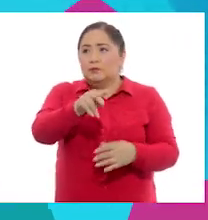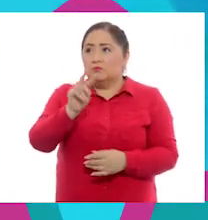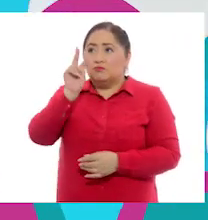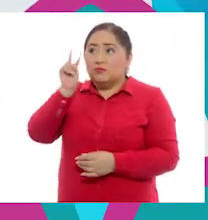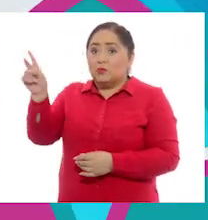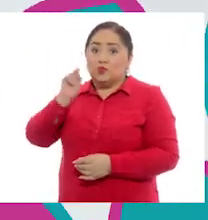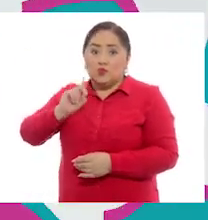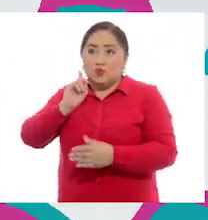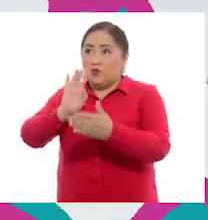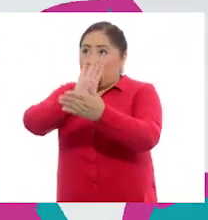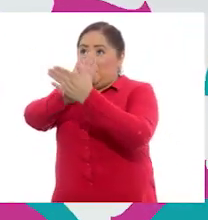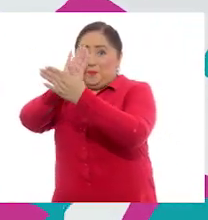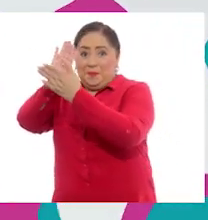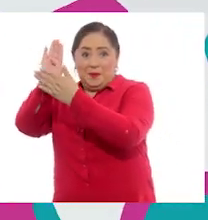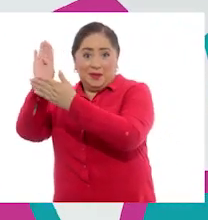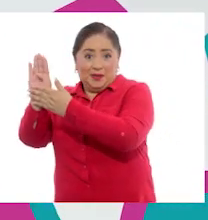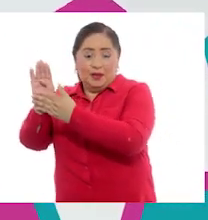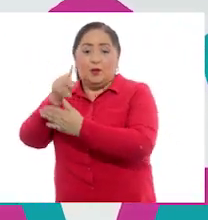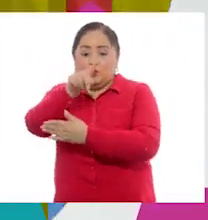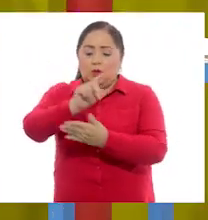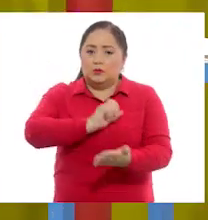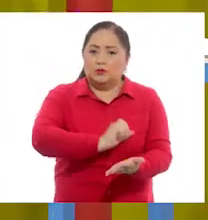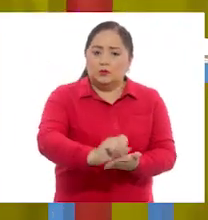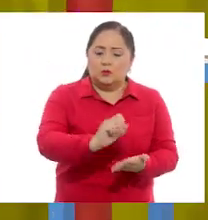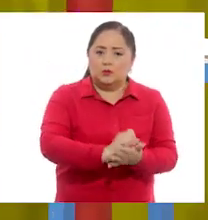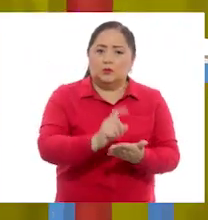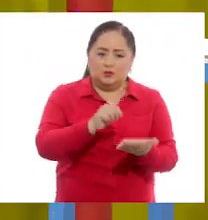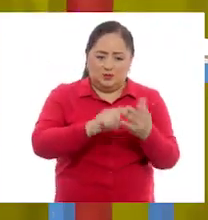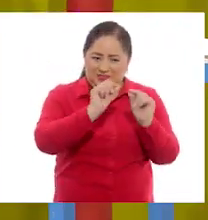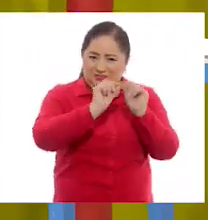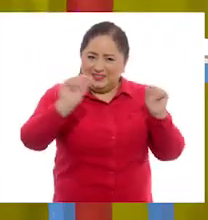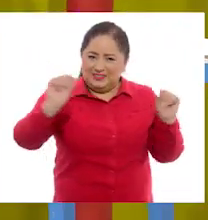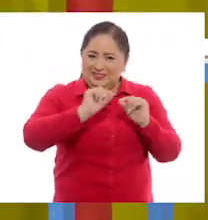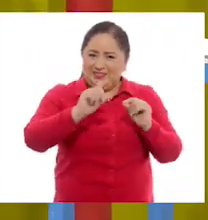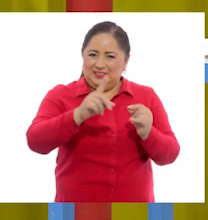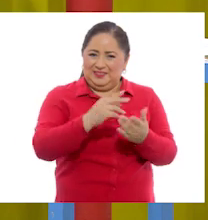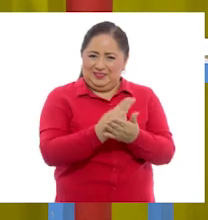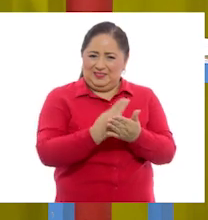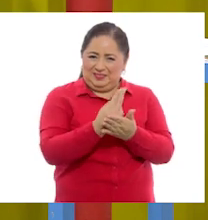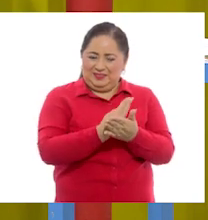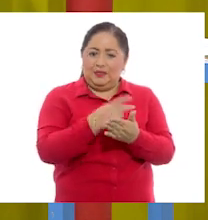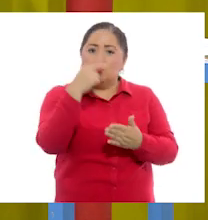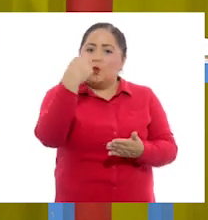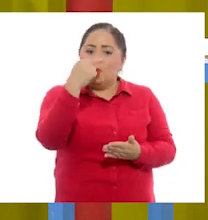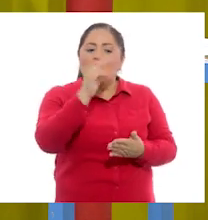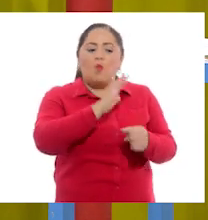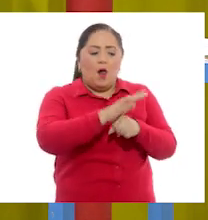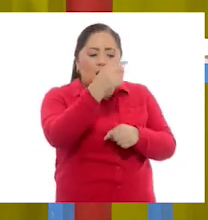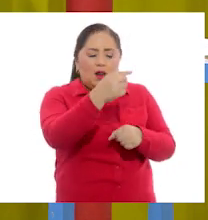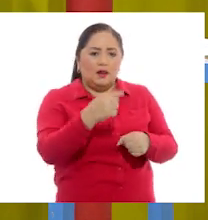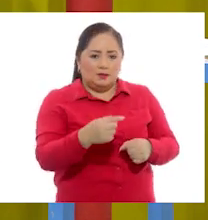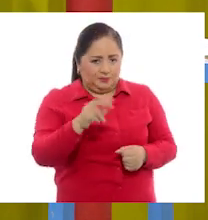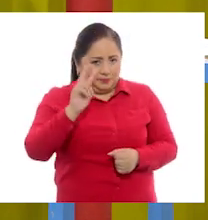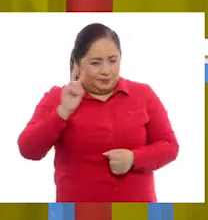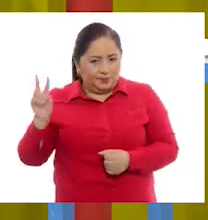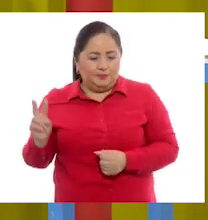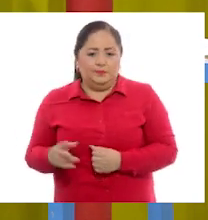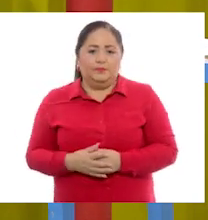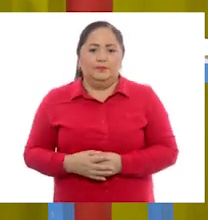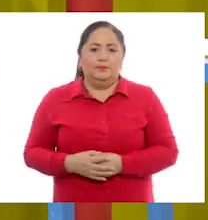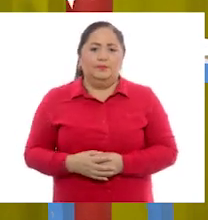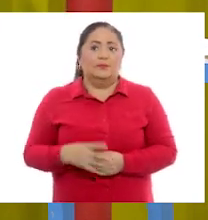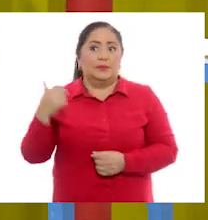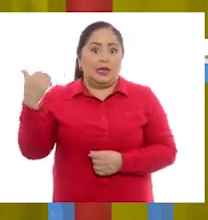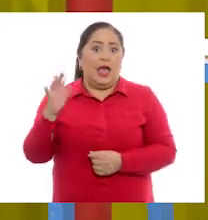Pili pega los lugares de referencia, escriban debajo de la imagen el nombre a que se refiere. Pili ya